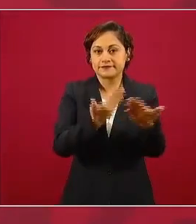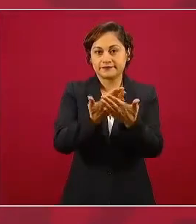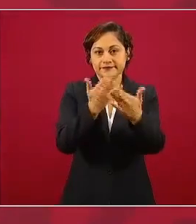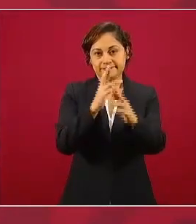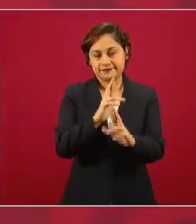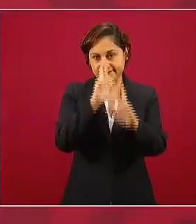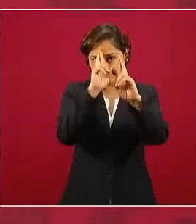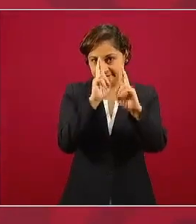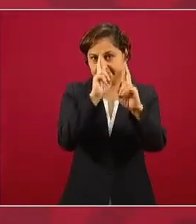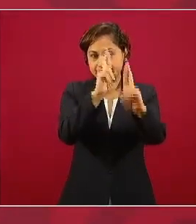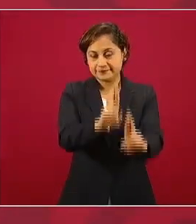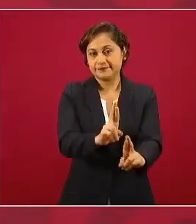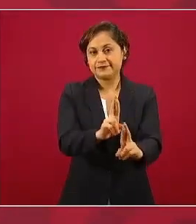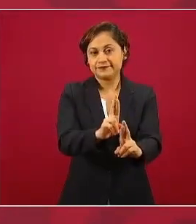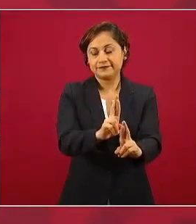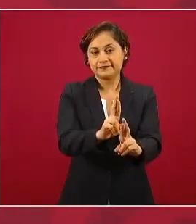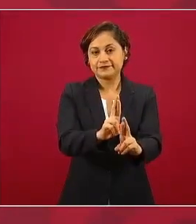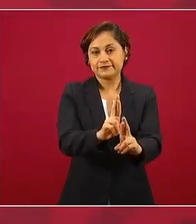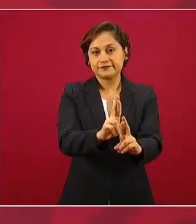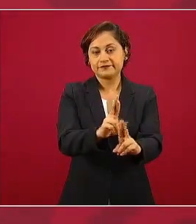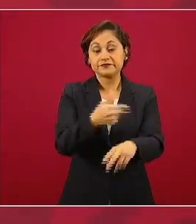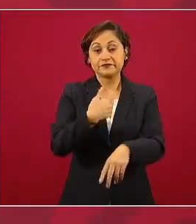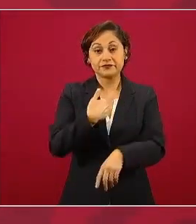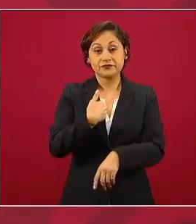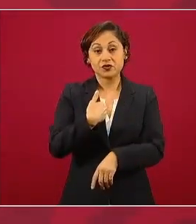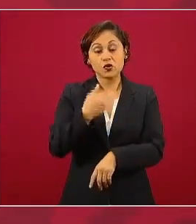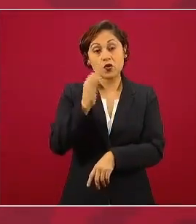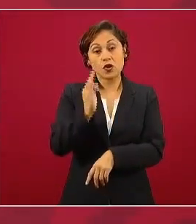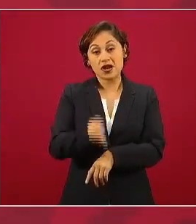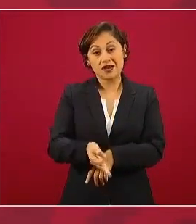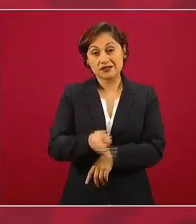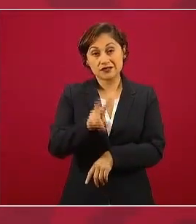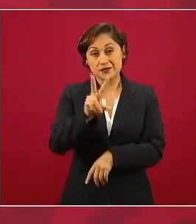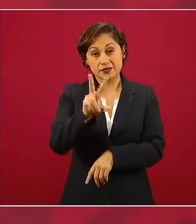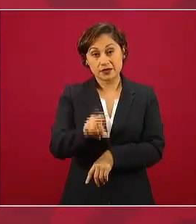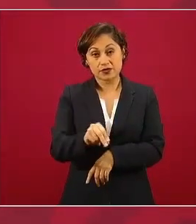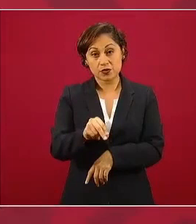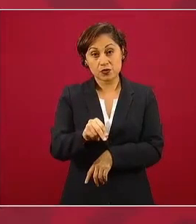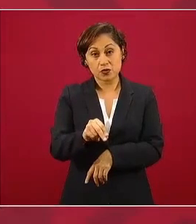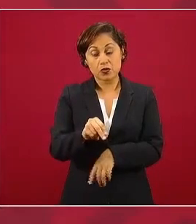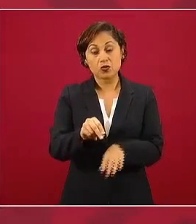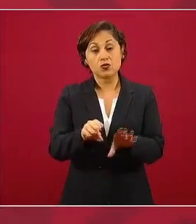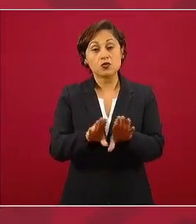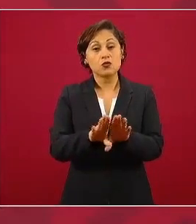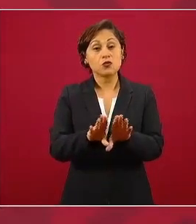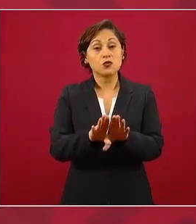no voy a permitir que ningunen